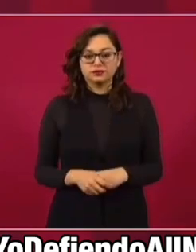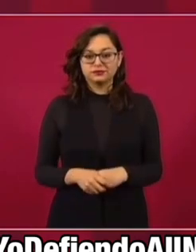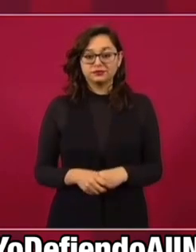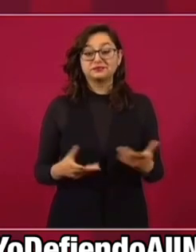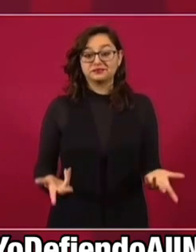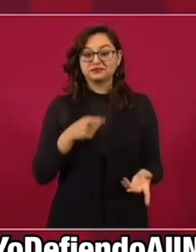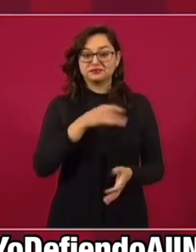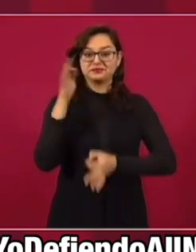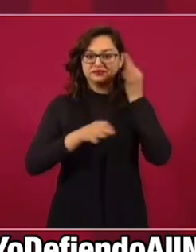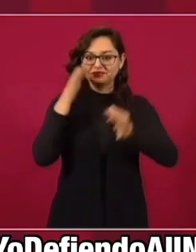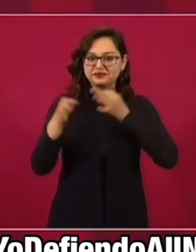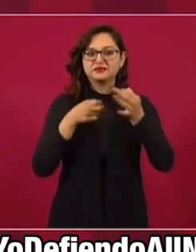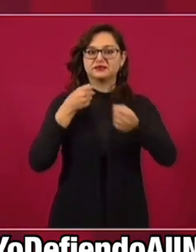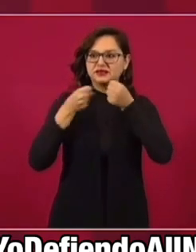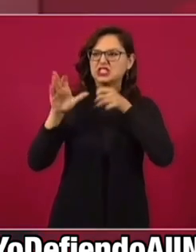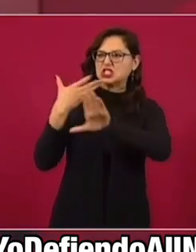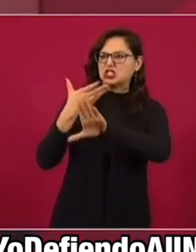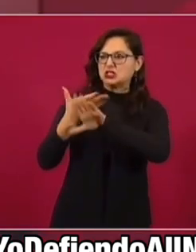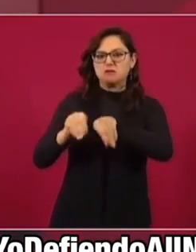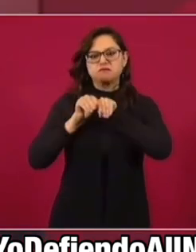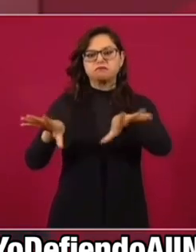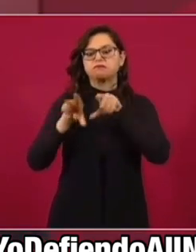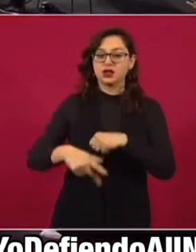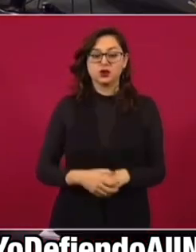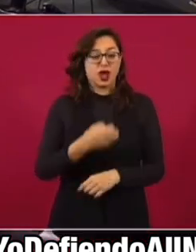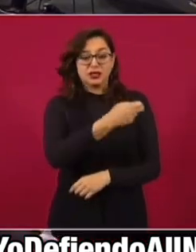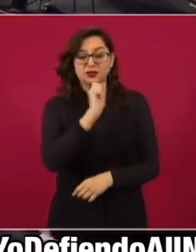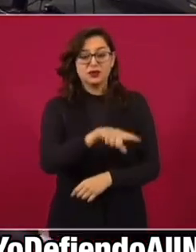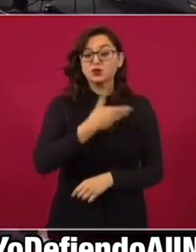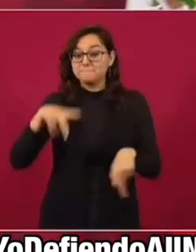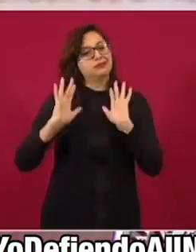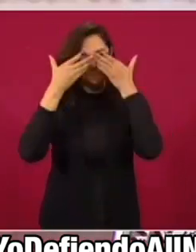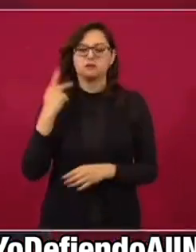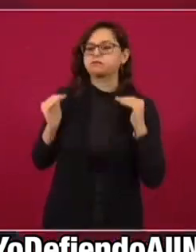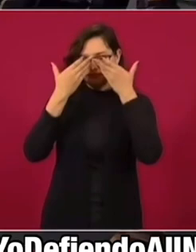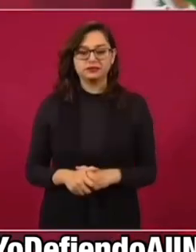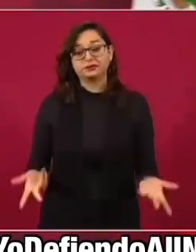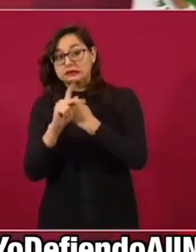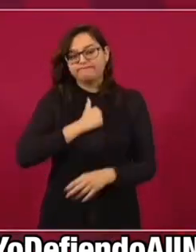La guerra sucia. El peligro para México. La mentira.